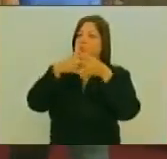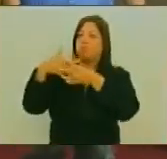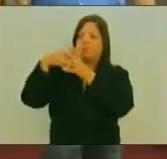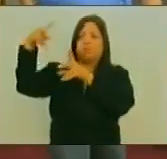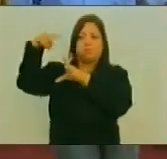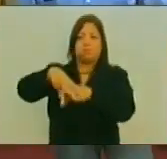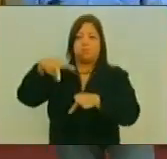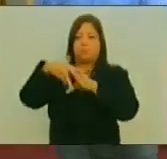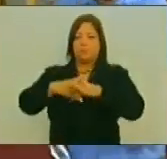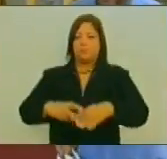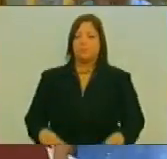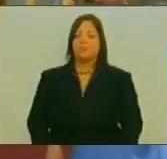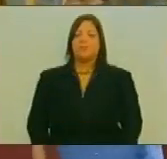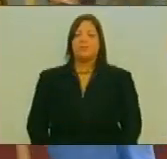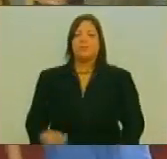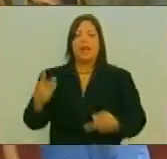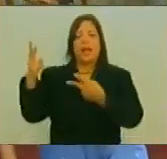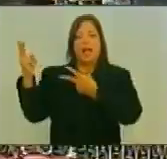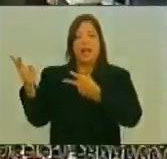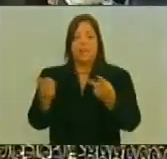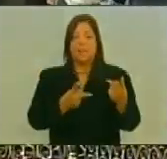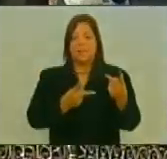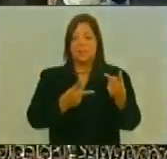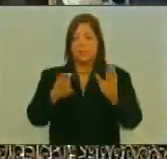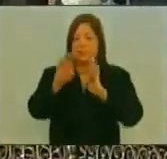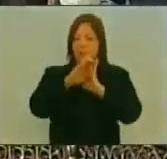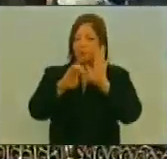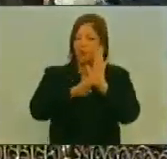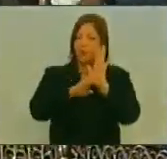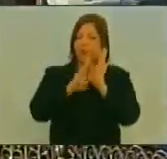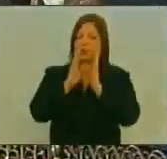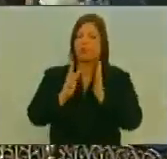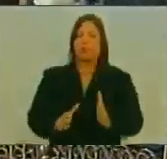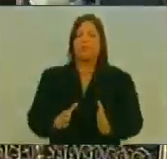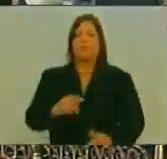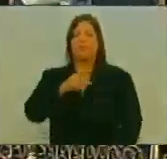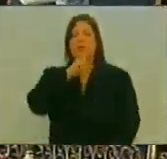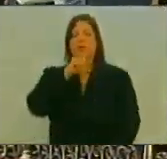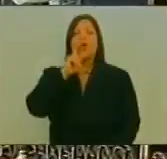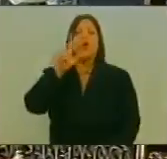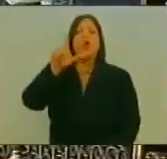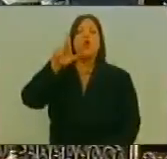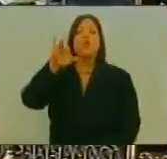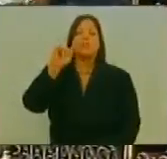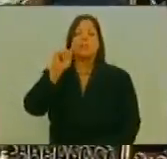Quiero invitar al constituyente Luis José Marcano